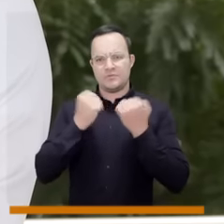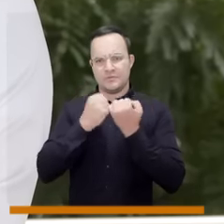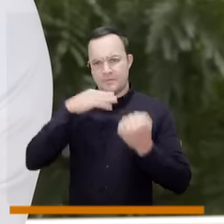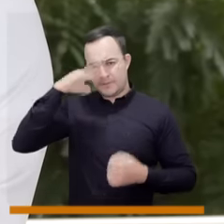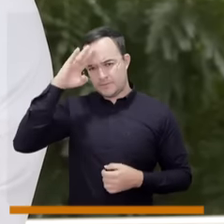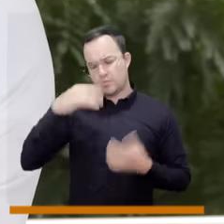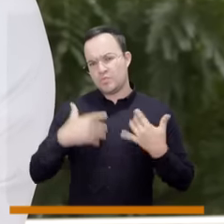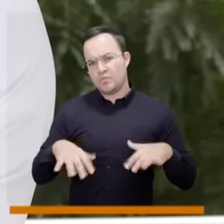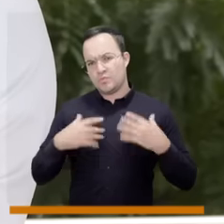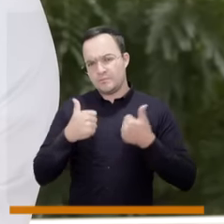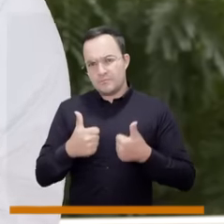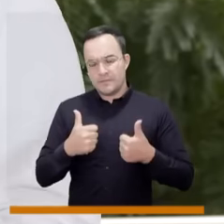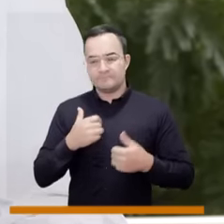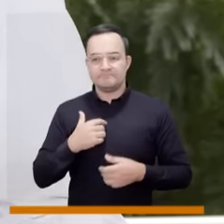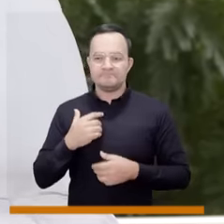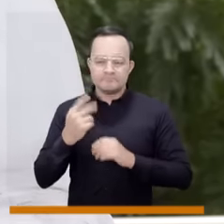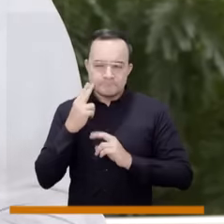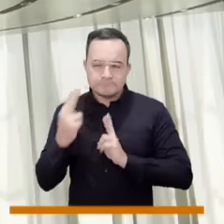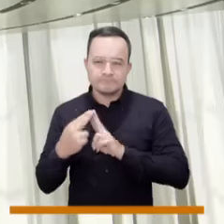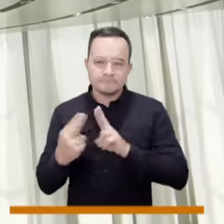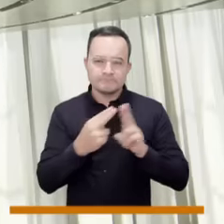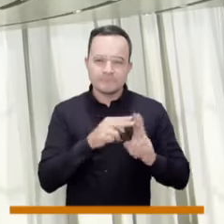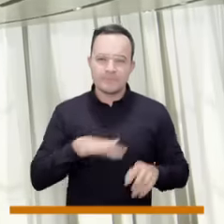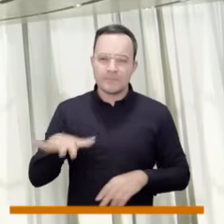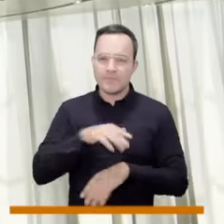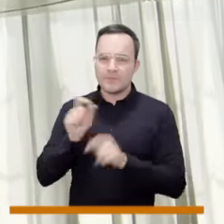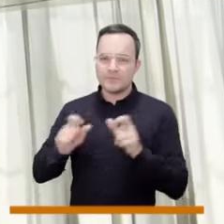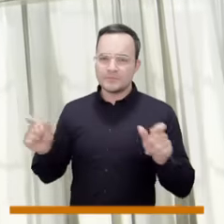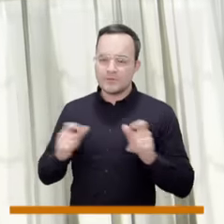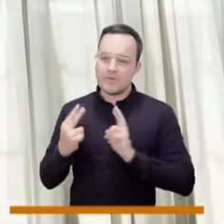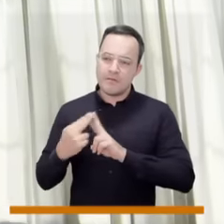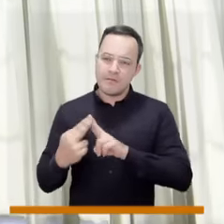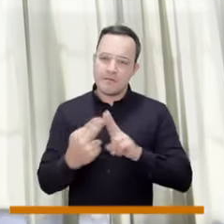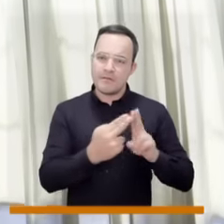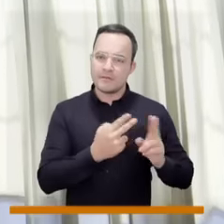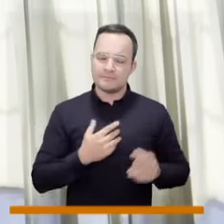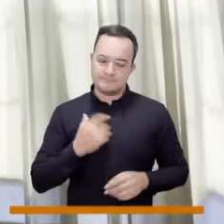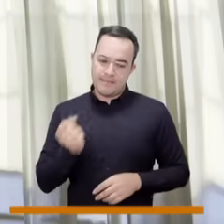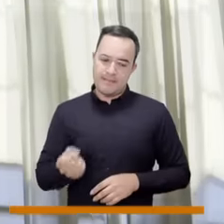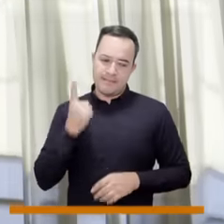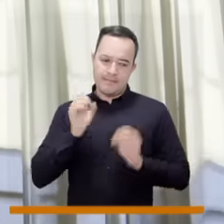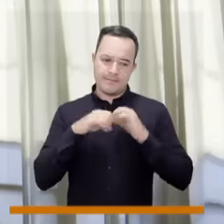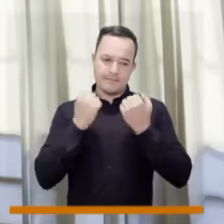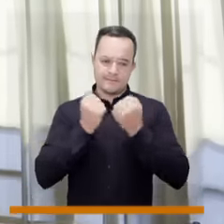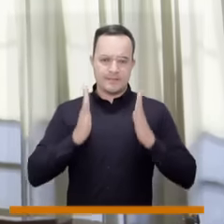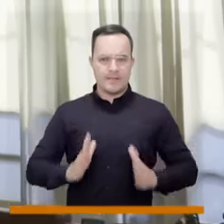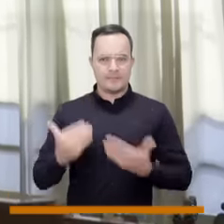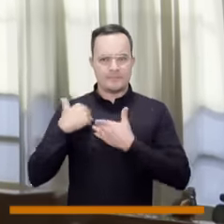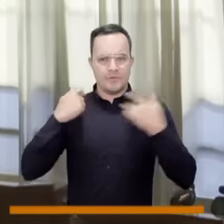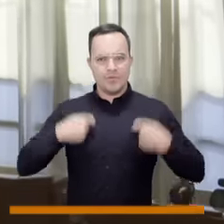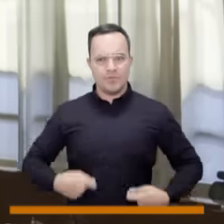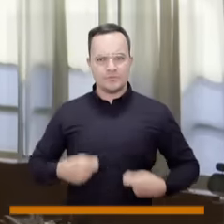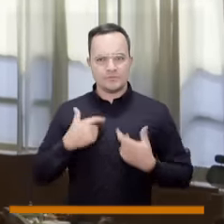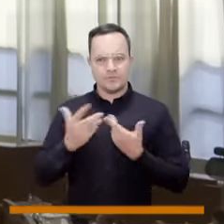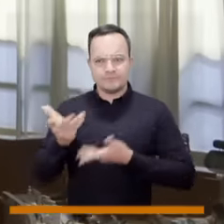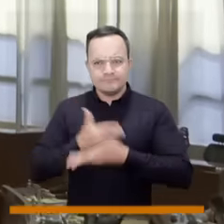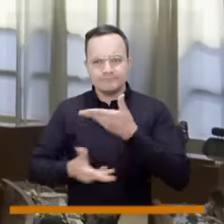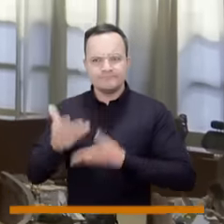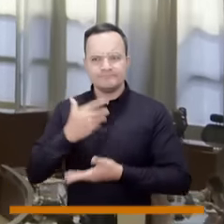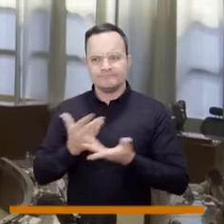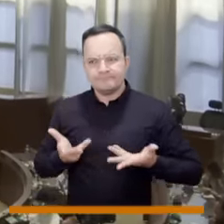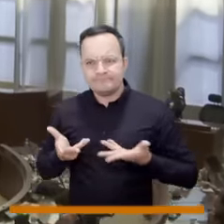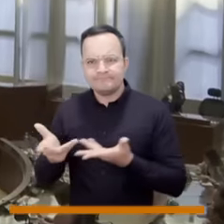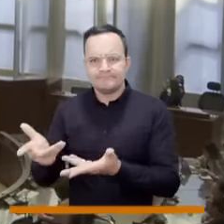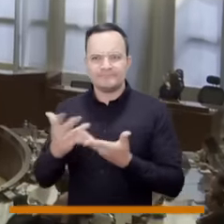hemos aprendido muchísimo, pero también nos hemos acercado a la comunidad y hemos entendido la importancia que tiene un concejal que es servirle a la